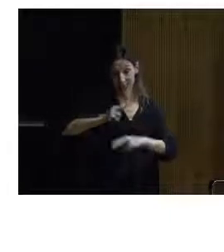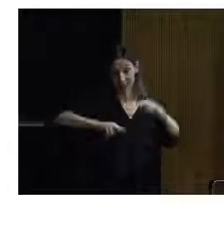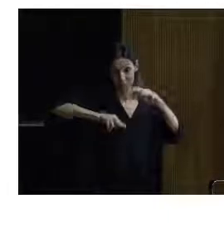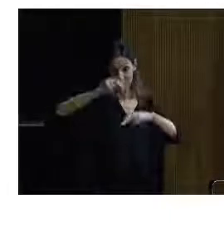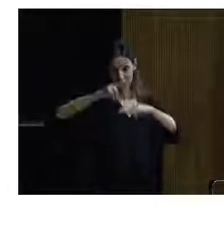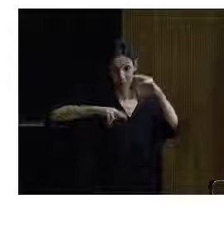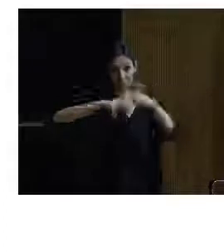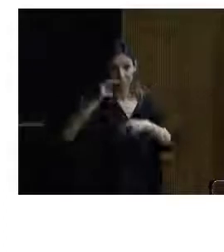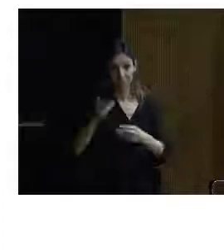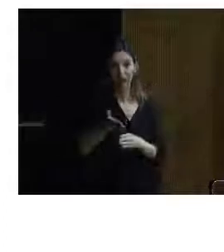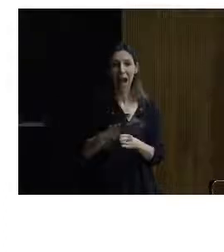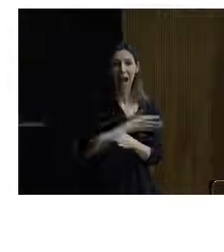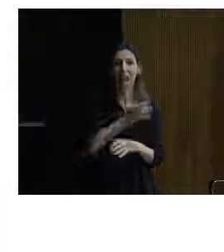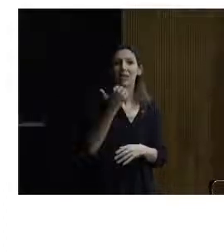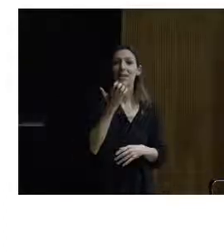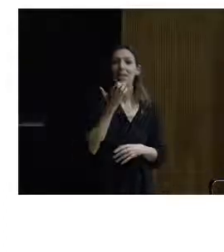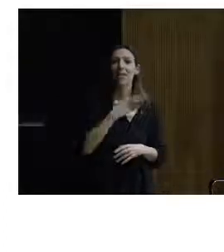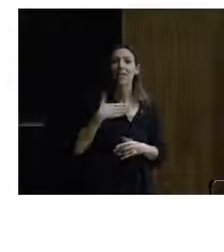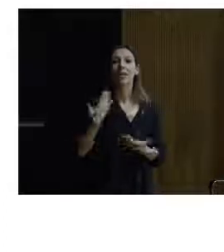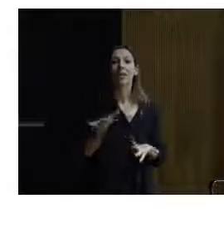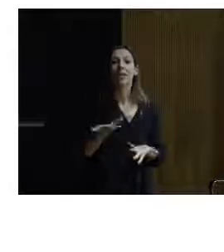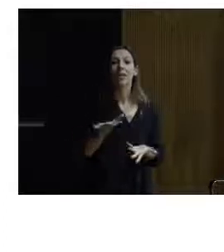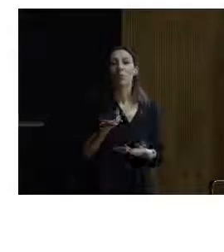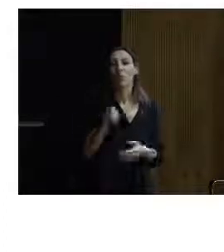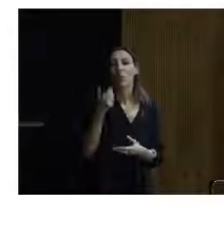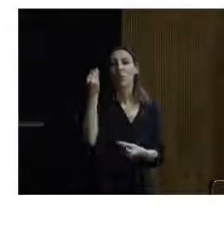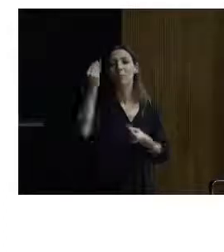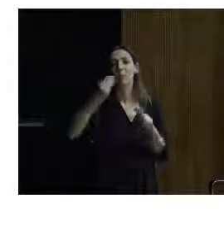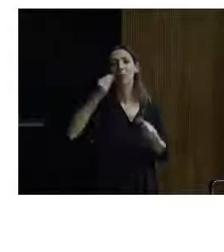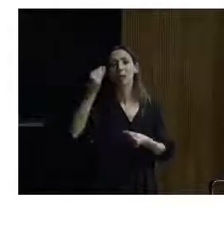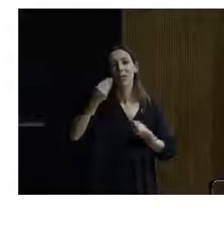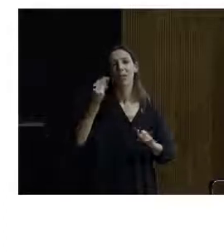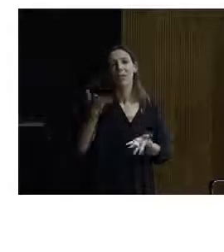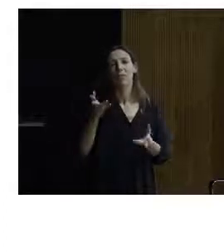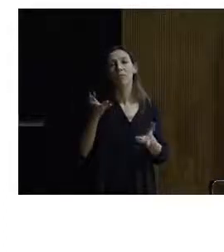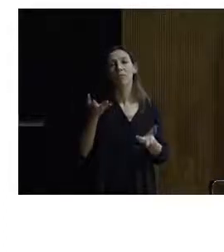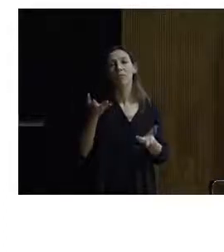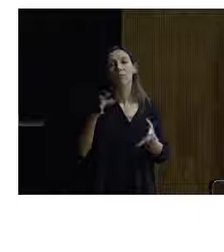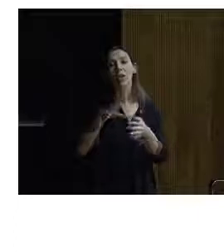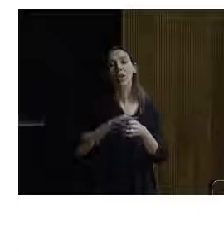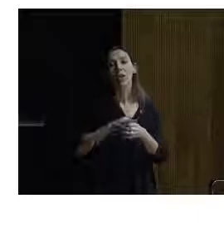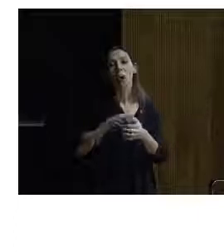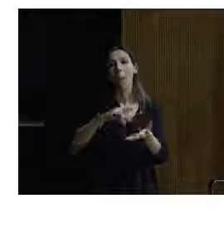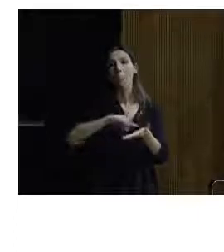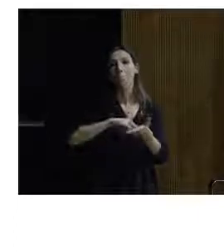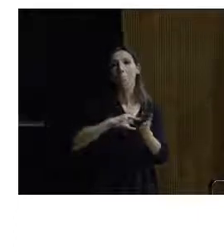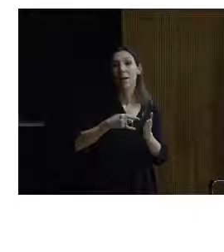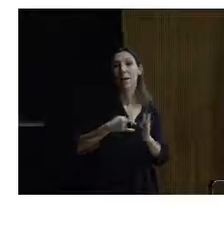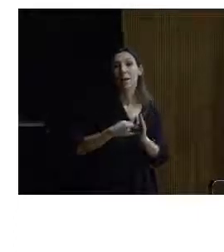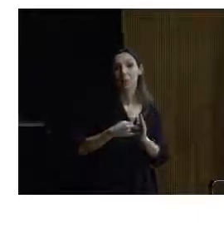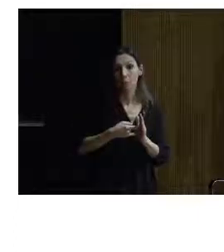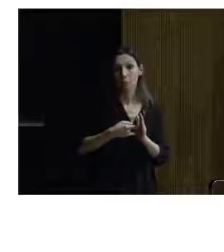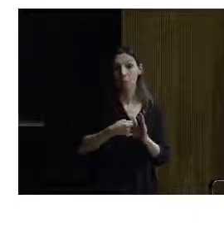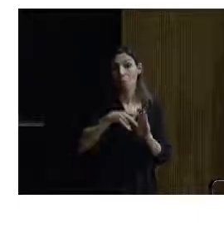Antes de pasar a los ejemplos, quería hacer una pequeña reflexión sobre el método. La norma que leeremos a partir de ahora,